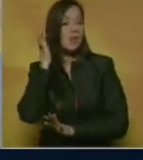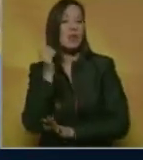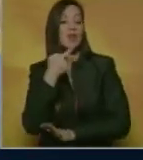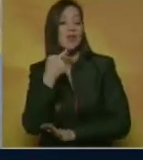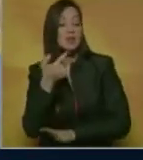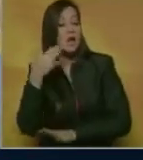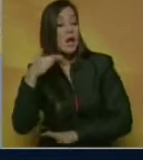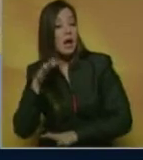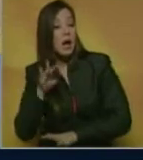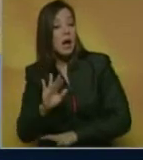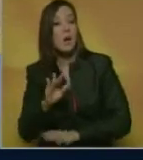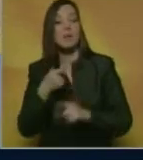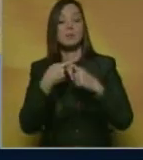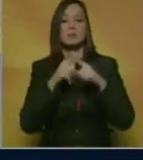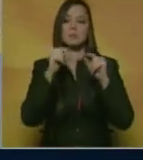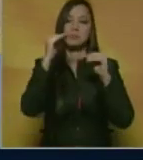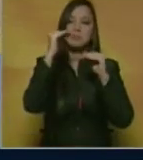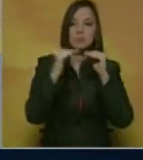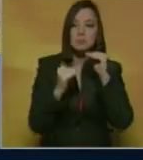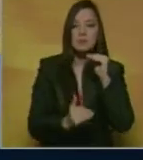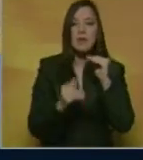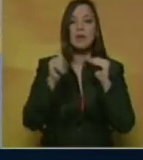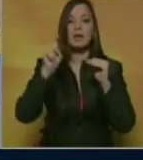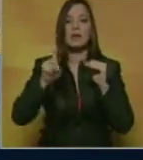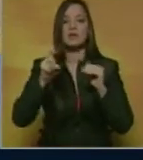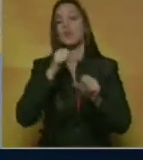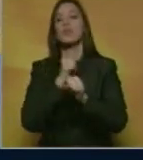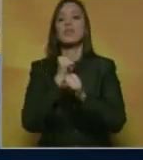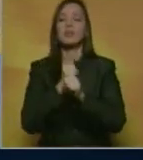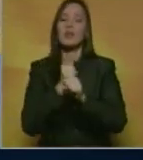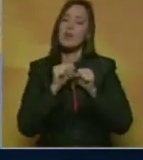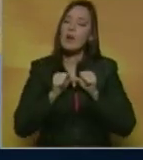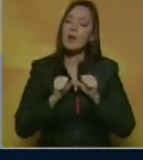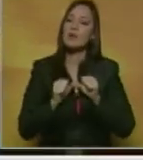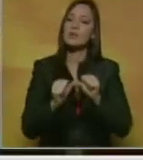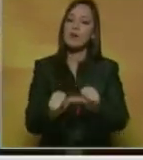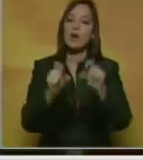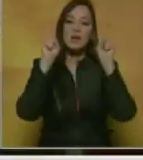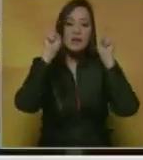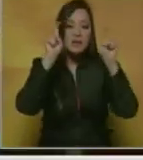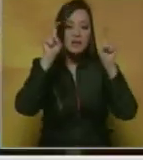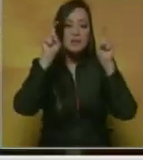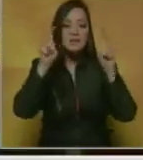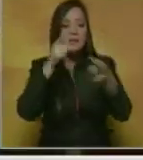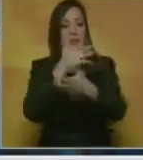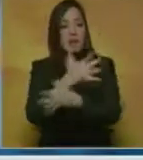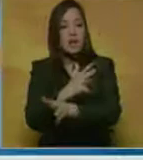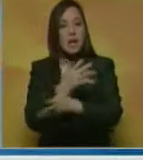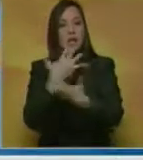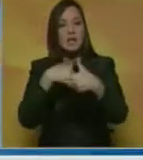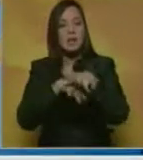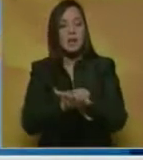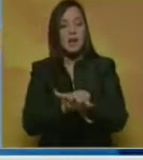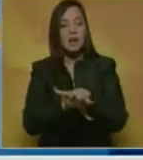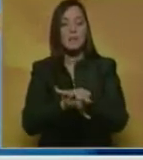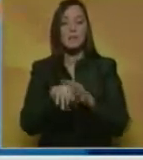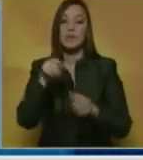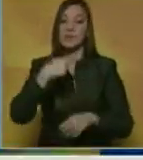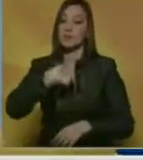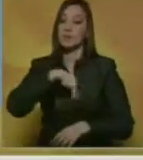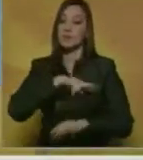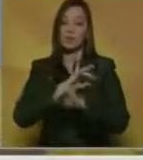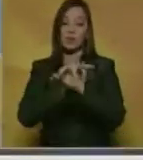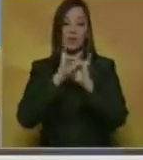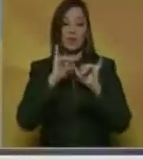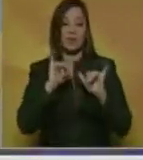las estadísticas han bajado es necesario continuar con el trabajo y dar educación sexual integral. Y así nosotros llegamos una vez